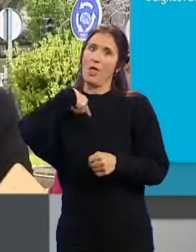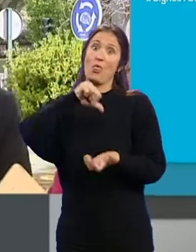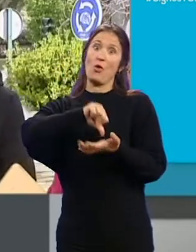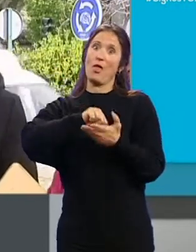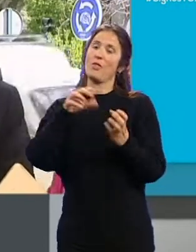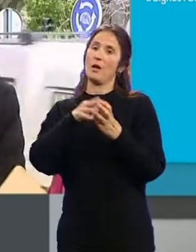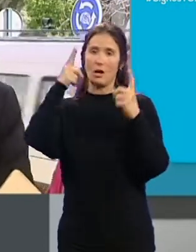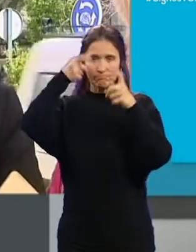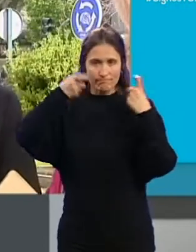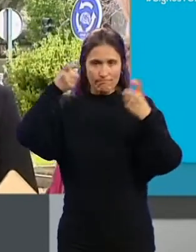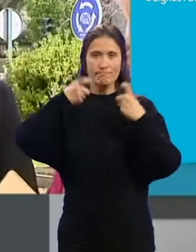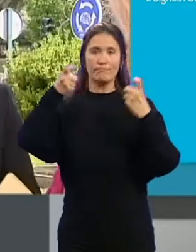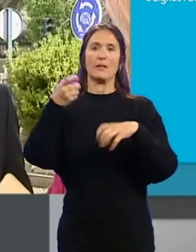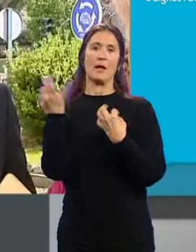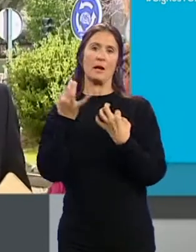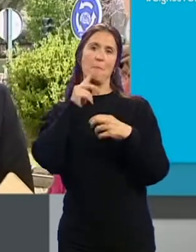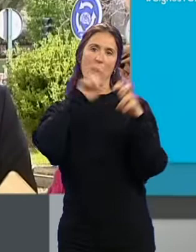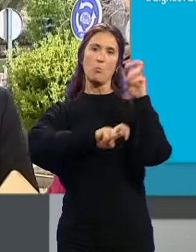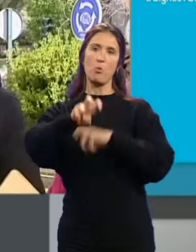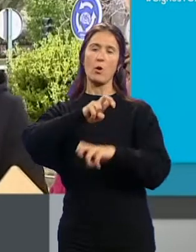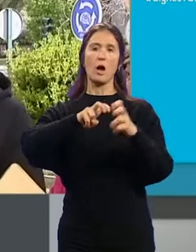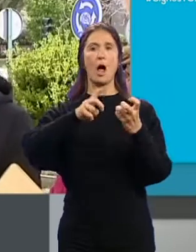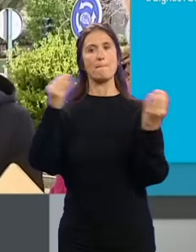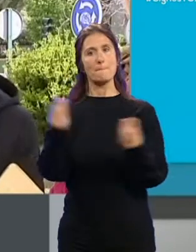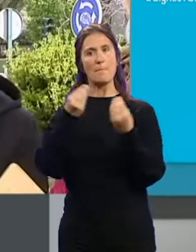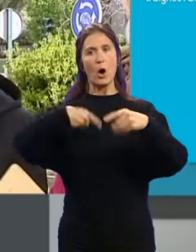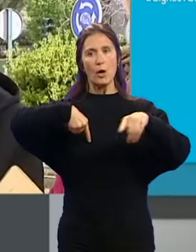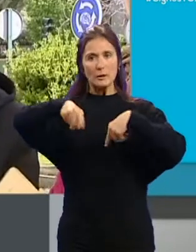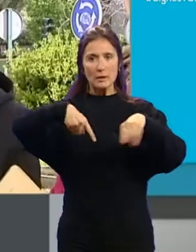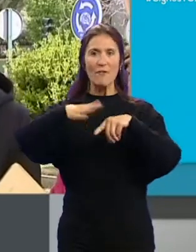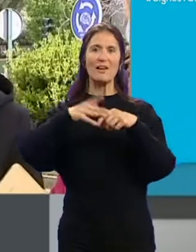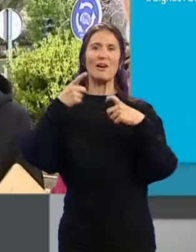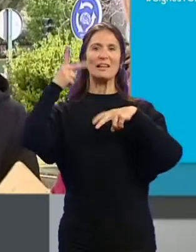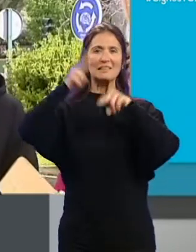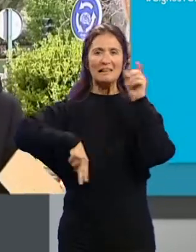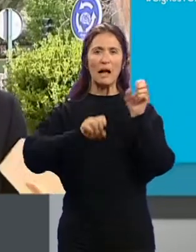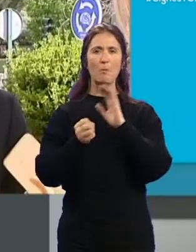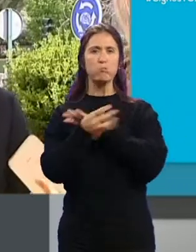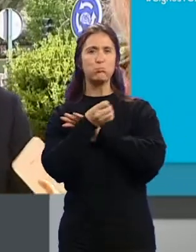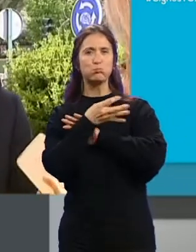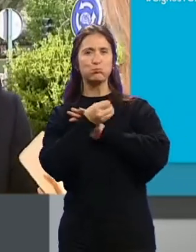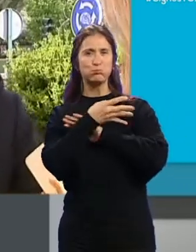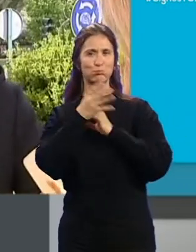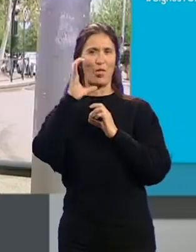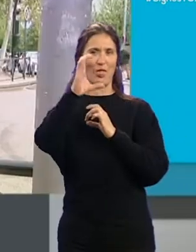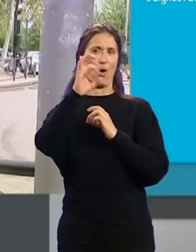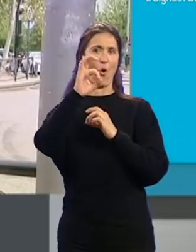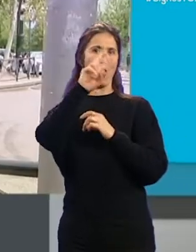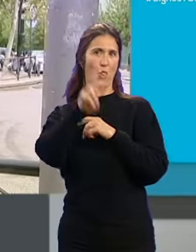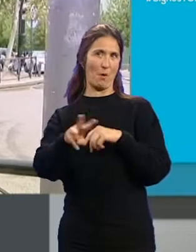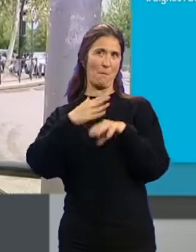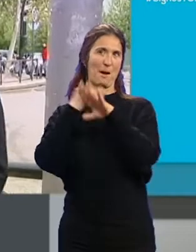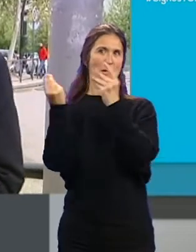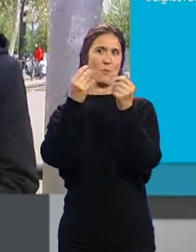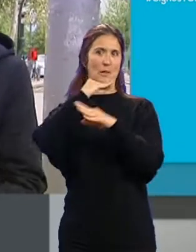que trabaja, en este caso está trabajando por pacificar el tráfico... ...por limitar las emisiones, reducir las emisiones de CO2 al medio ambiente. El